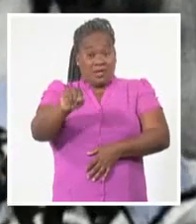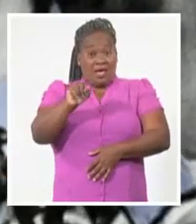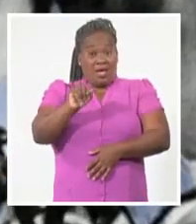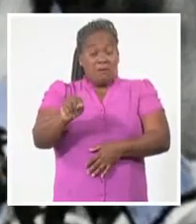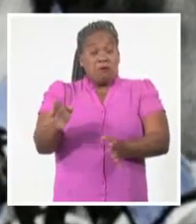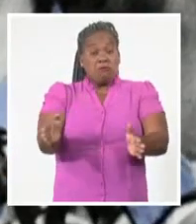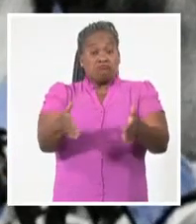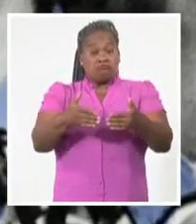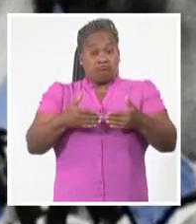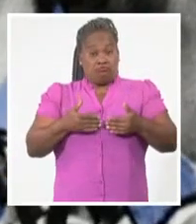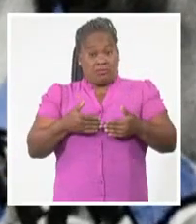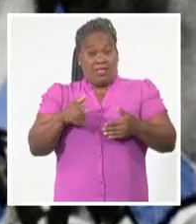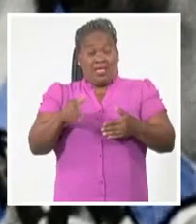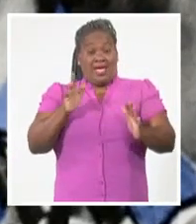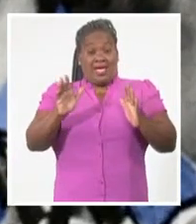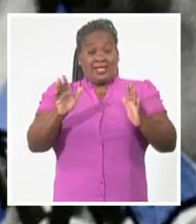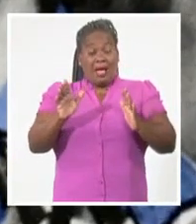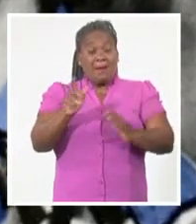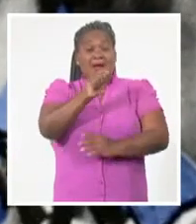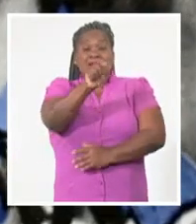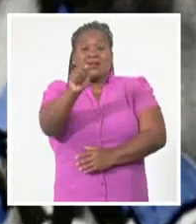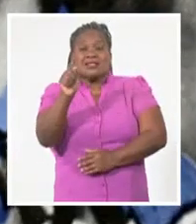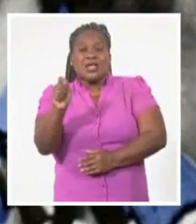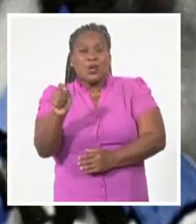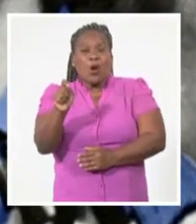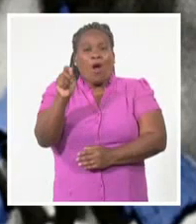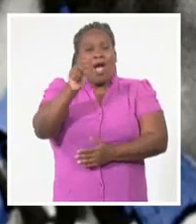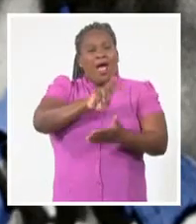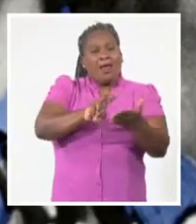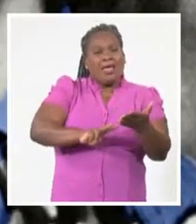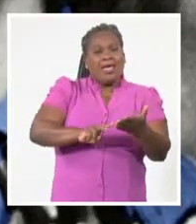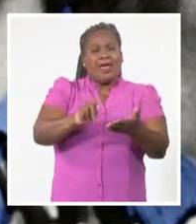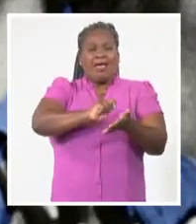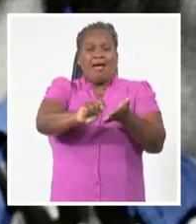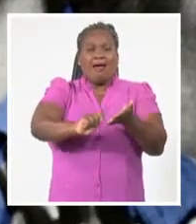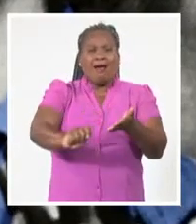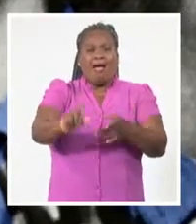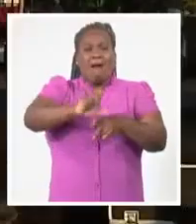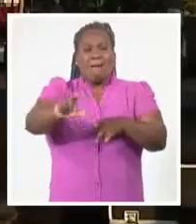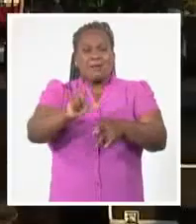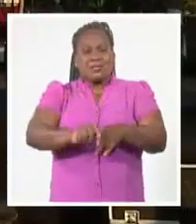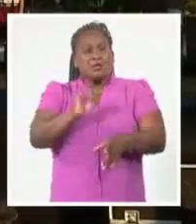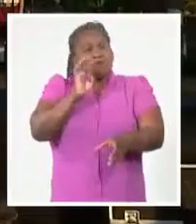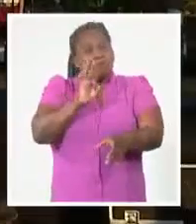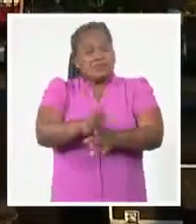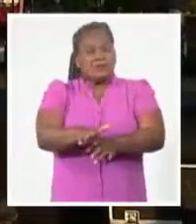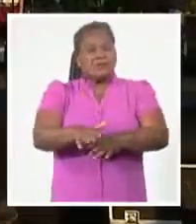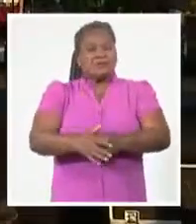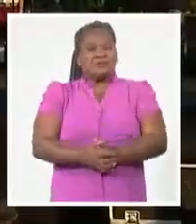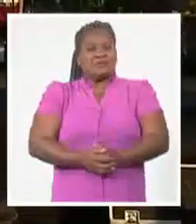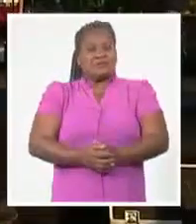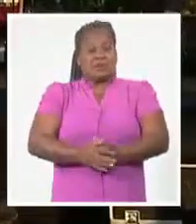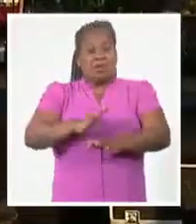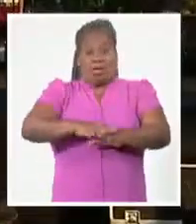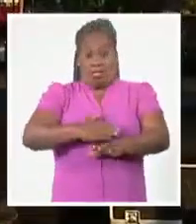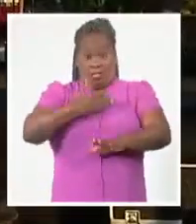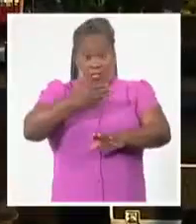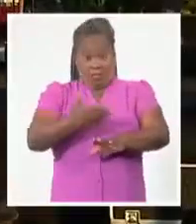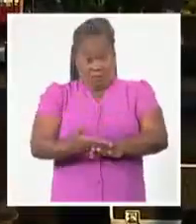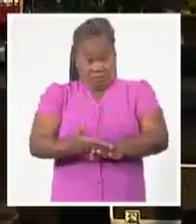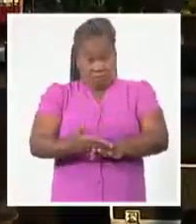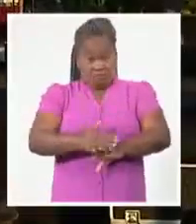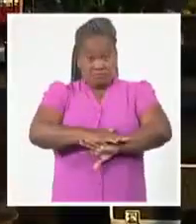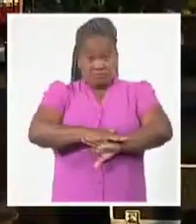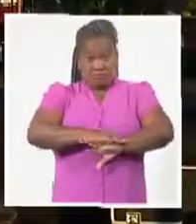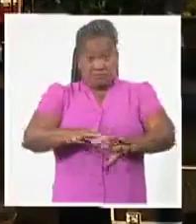culminación de la campaña de alfabetización, dio inicio al acto homenaje. A continuación, y con los